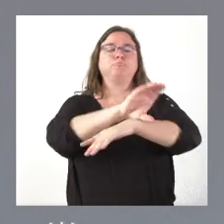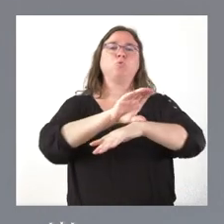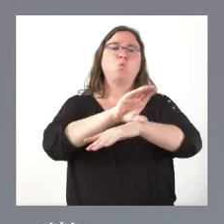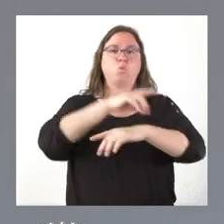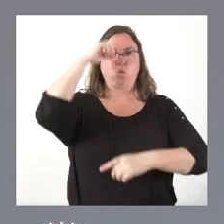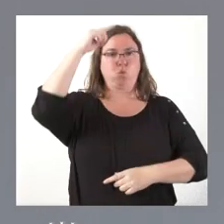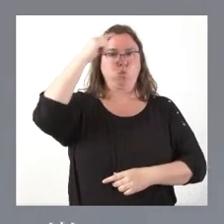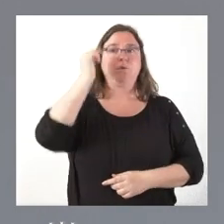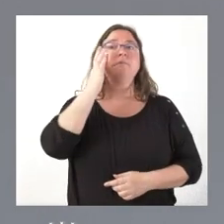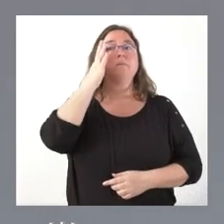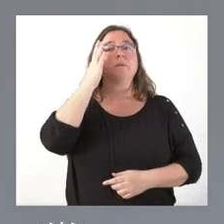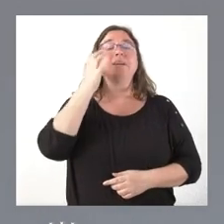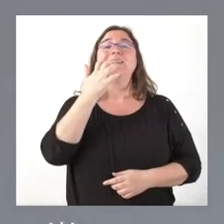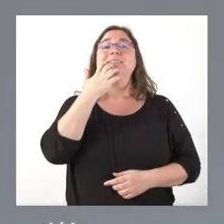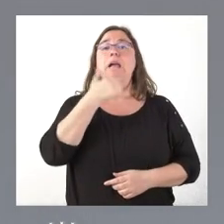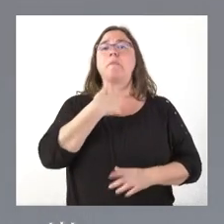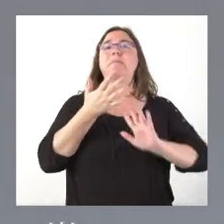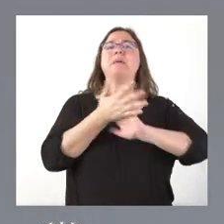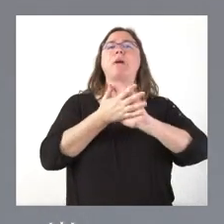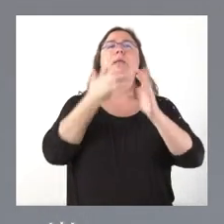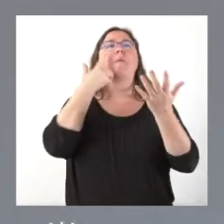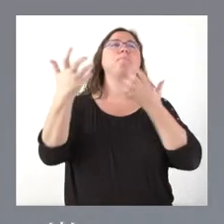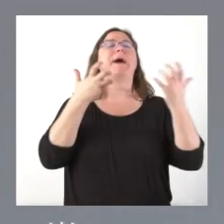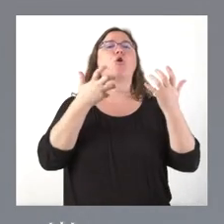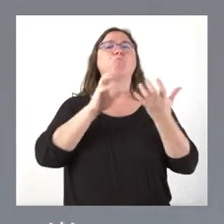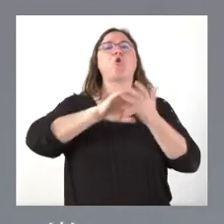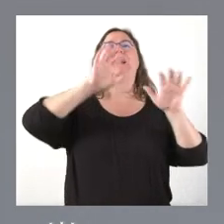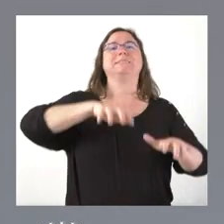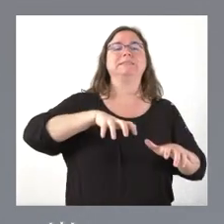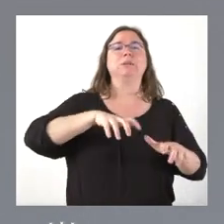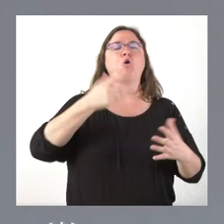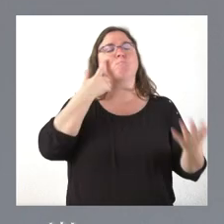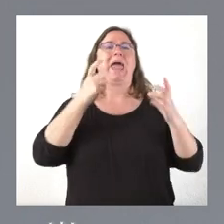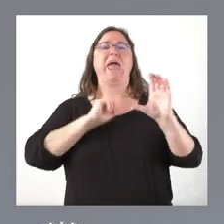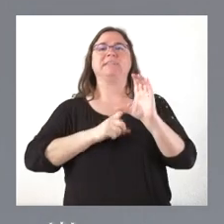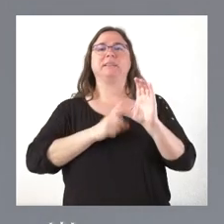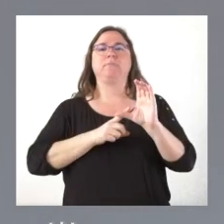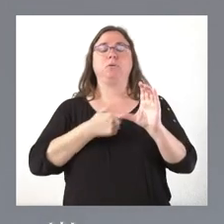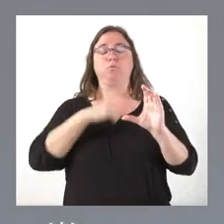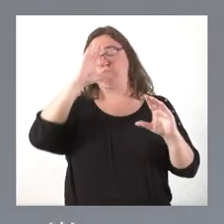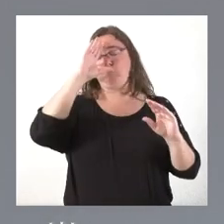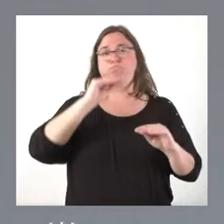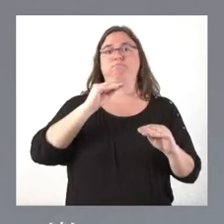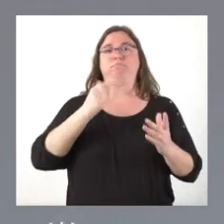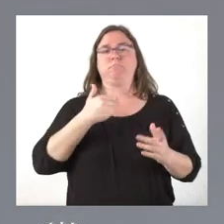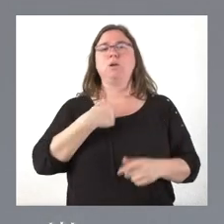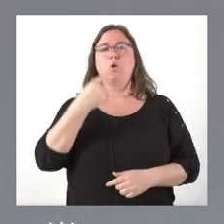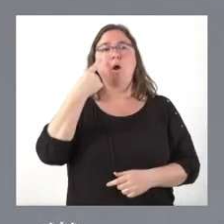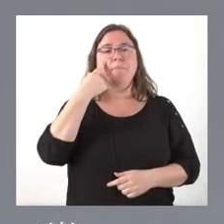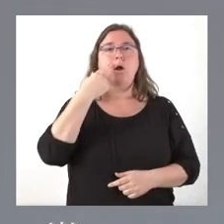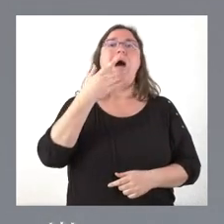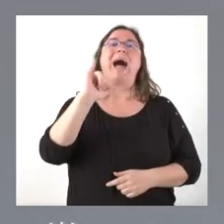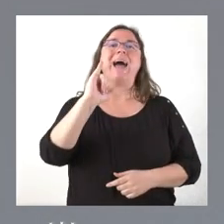Cuando a me hablan del barroco castellano o del barroco estremeño, yo me quedo perplejo. Porque yo entiendo que hay un barroco